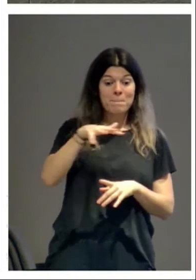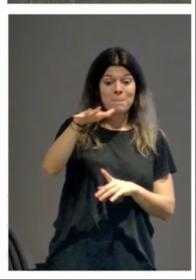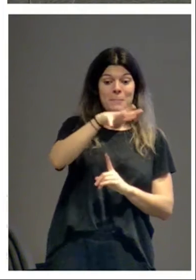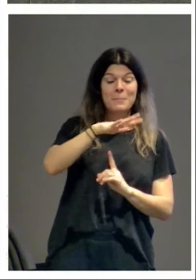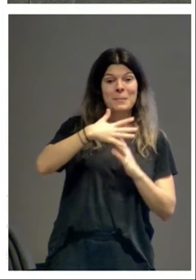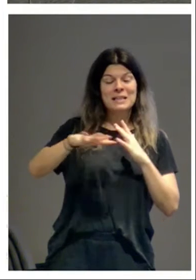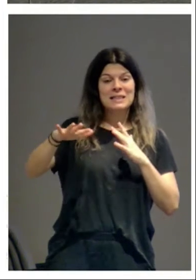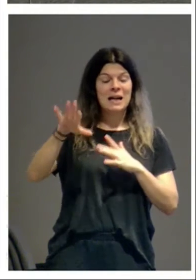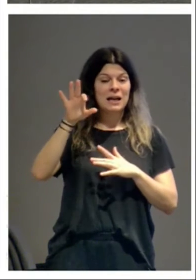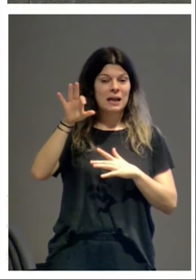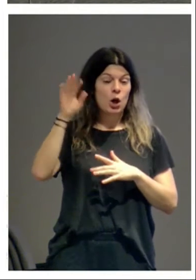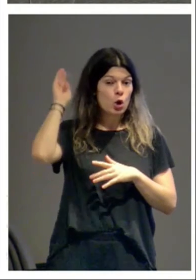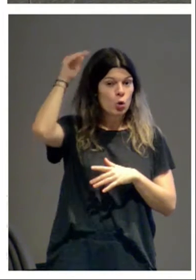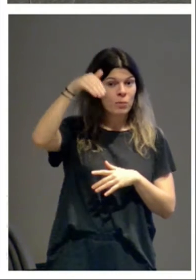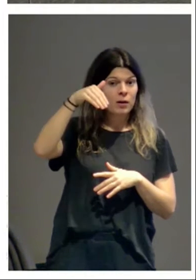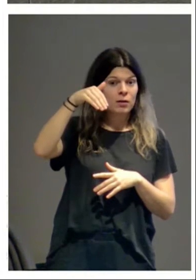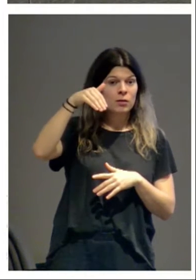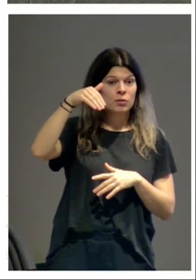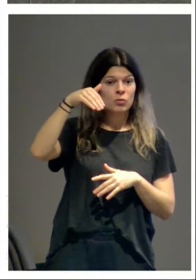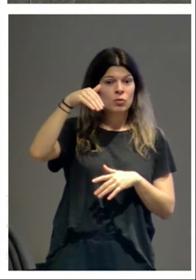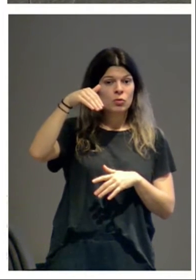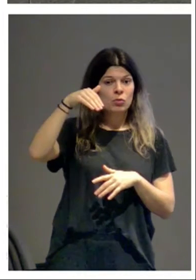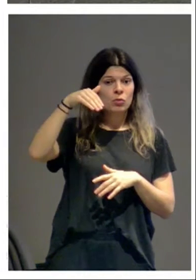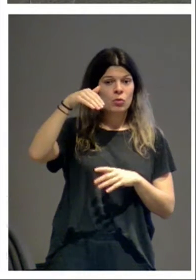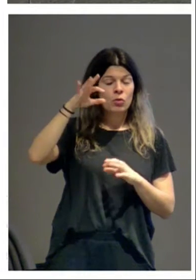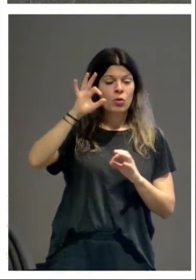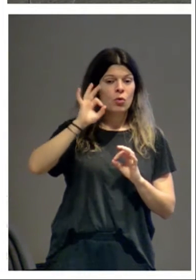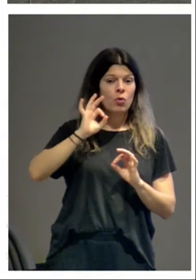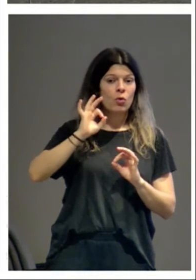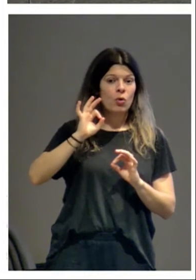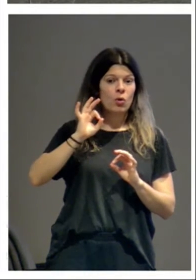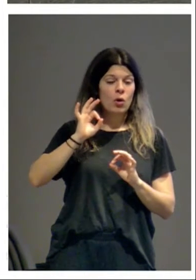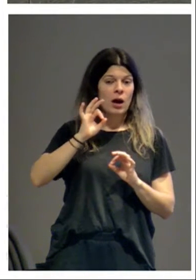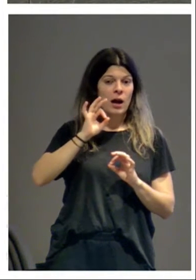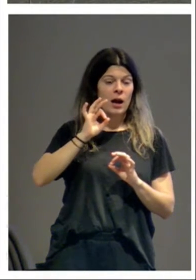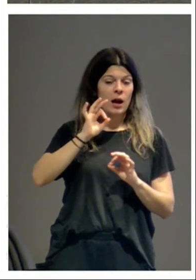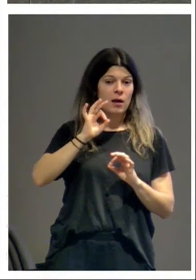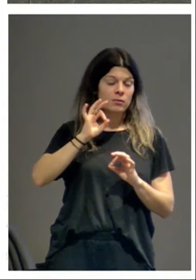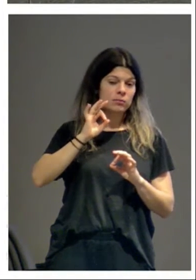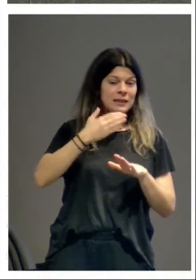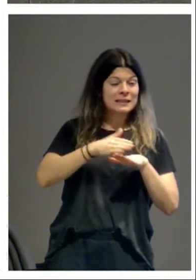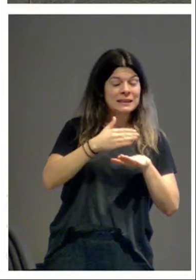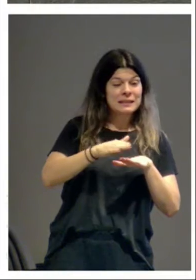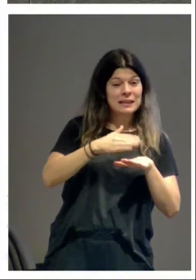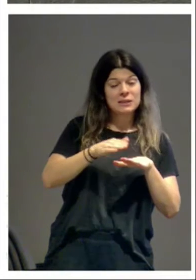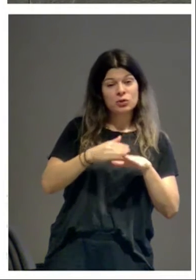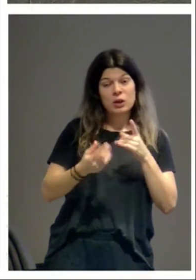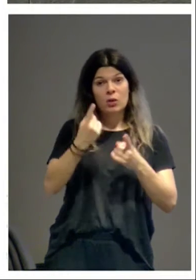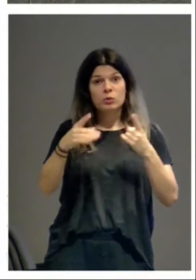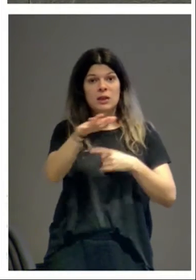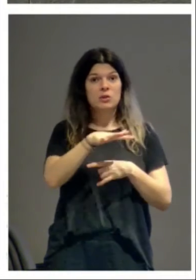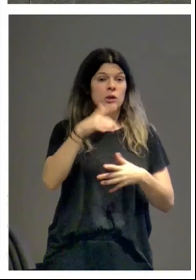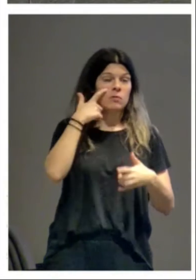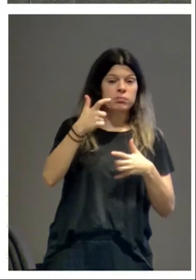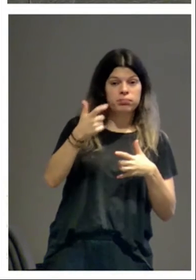en el que dejó a la posteridad algo que afloraba en determinados lugares. El